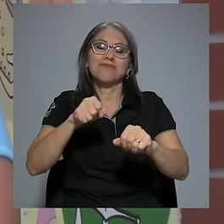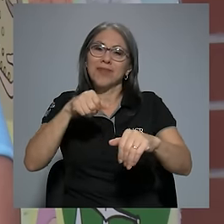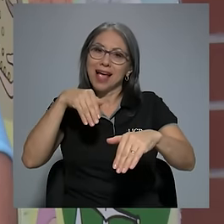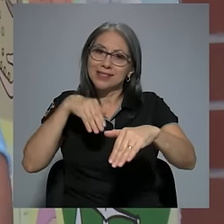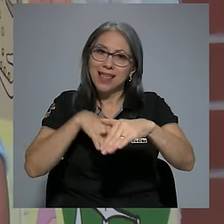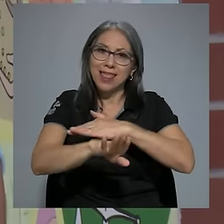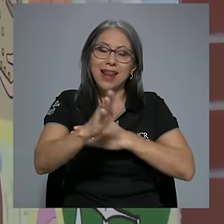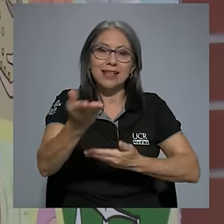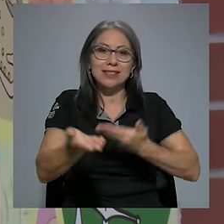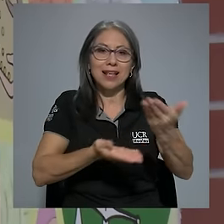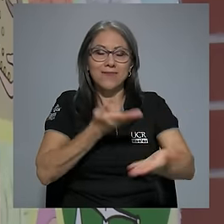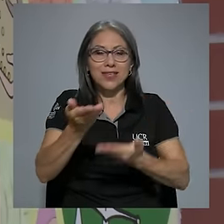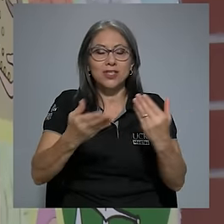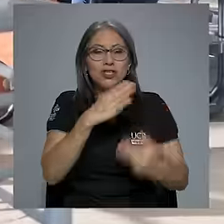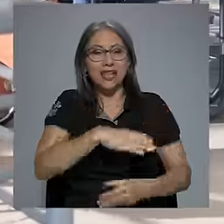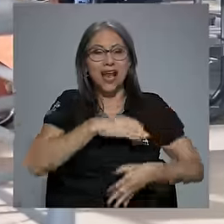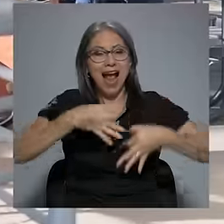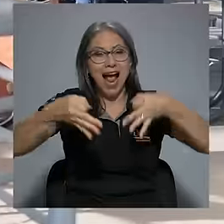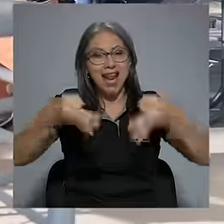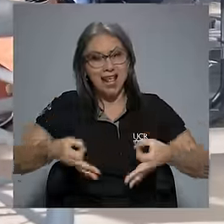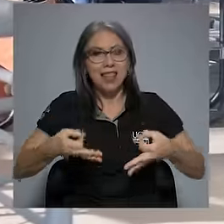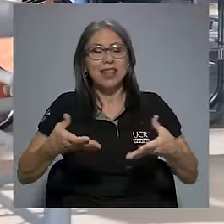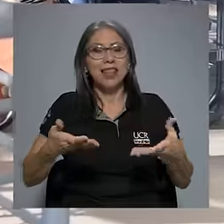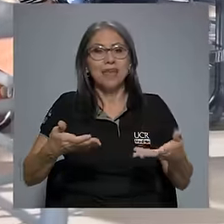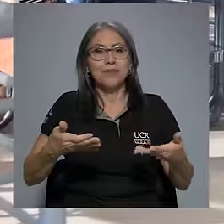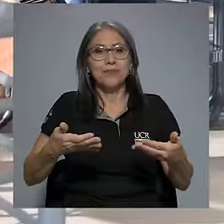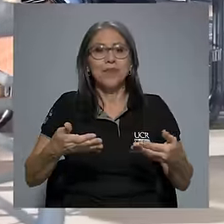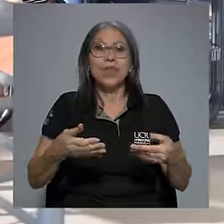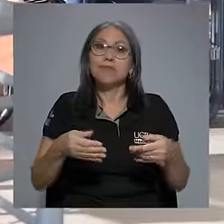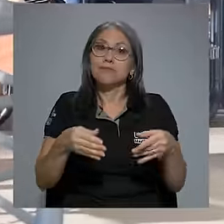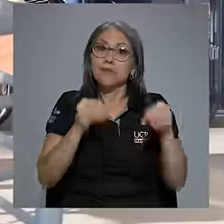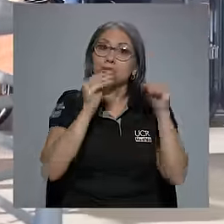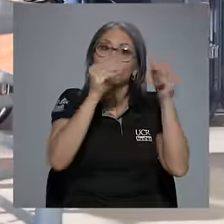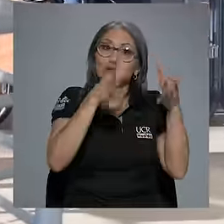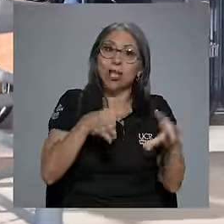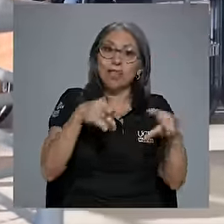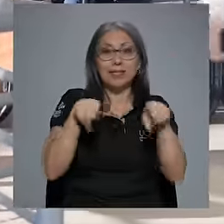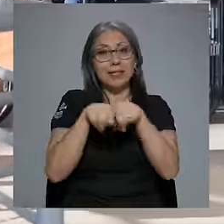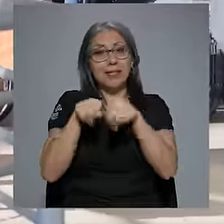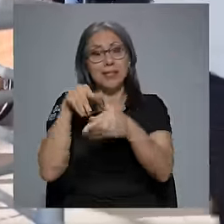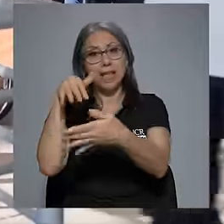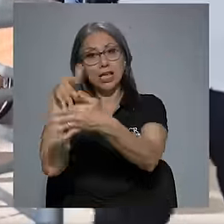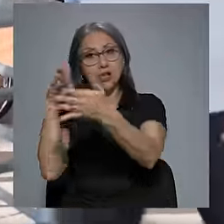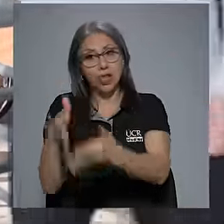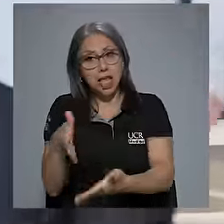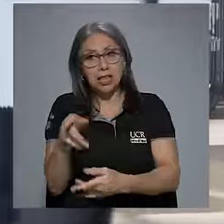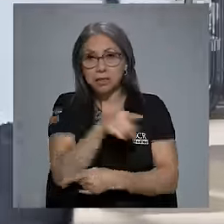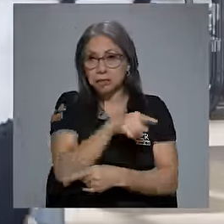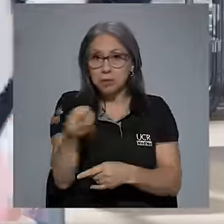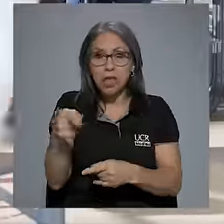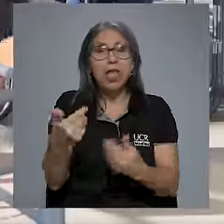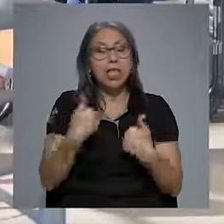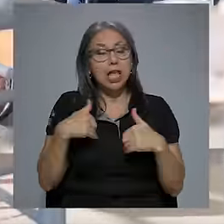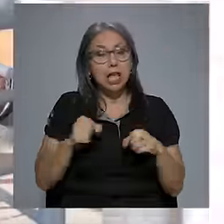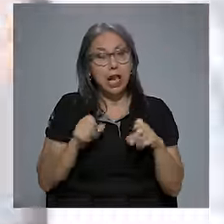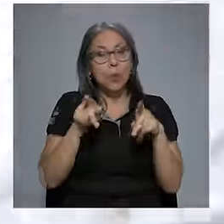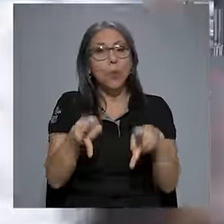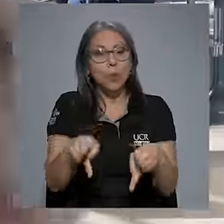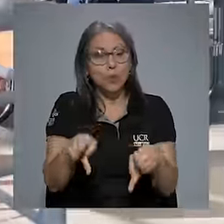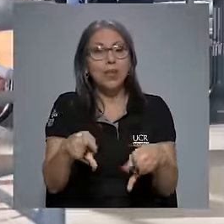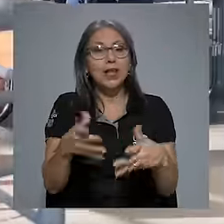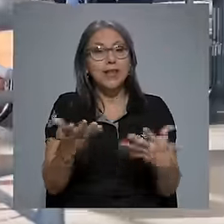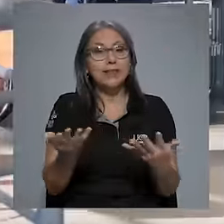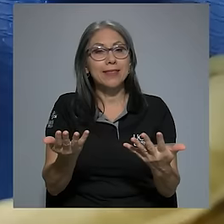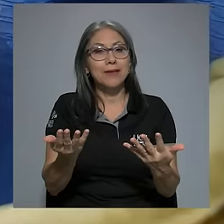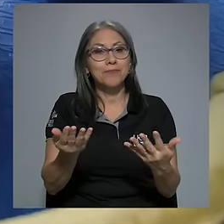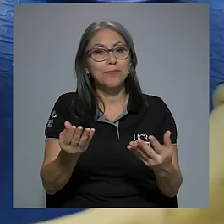servicios de calidad y en donde tanto docentes como estudiantes tienen la oportunidad de aportar